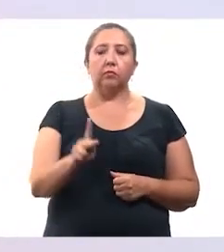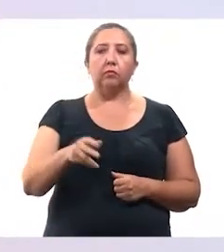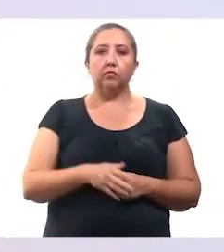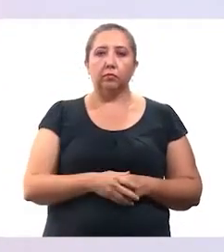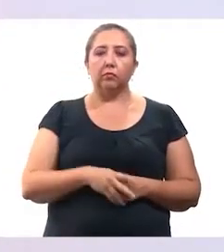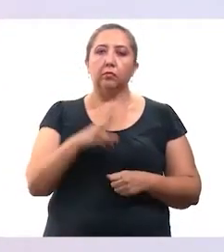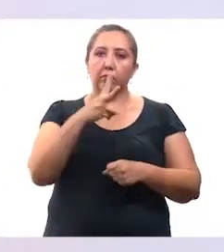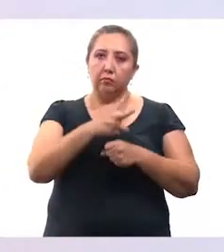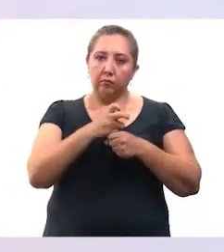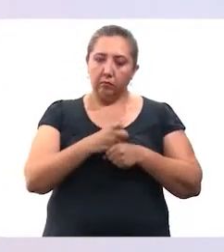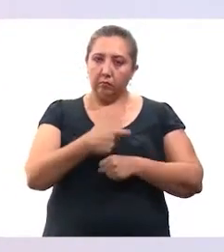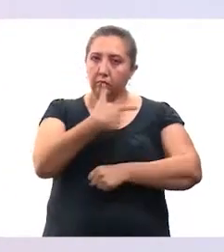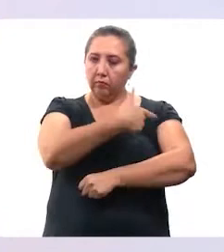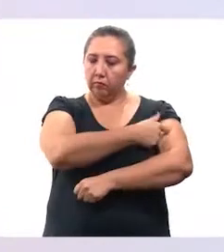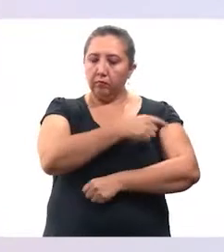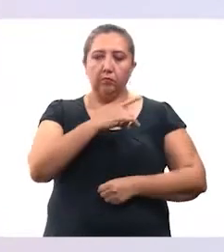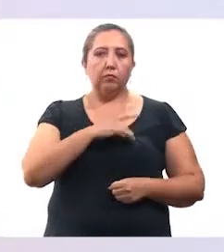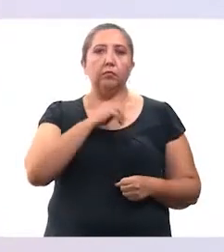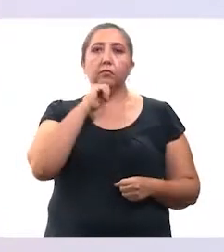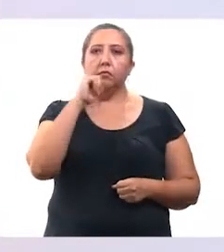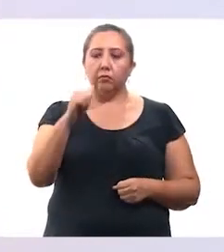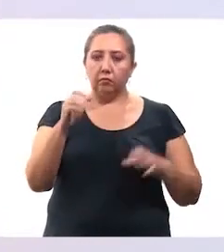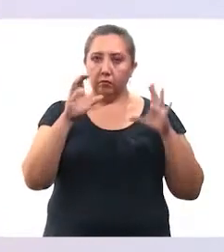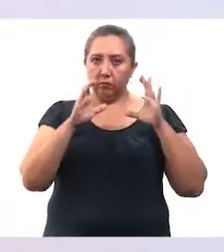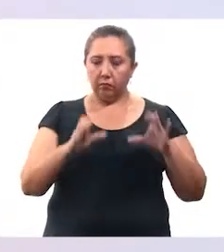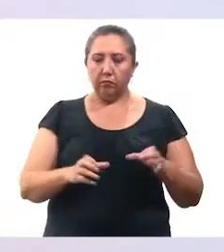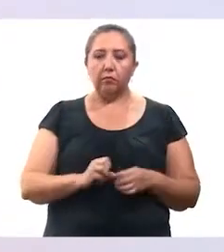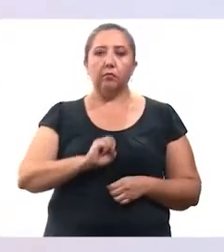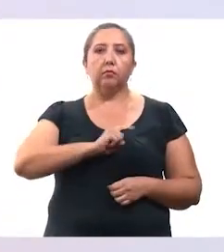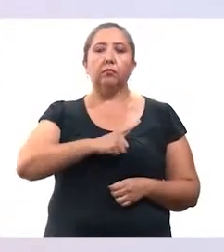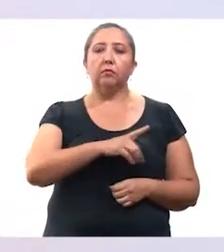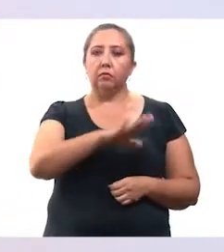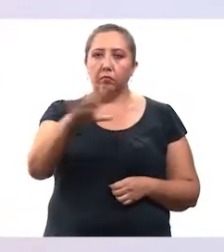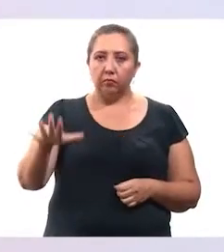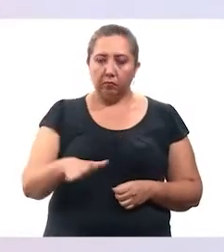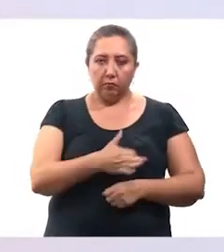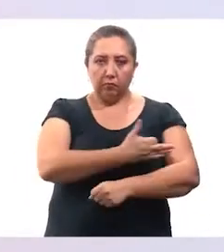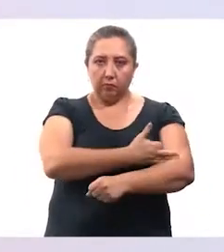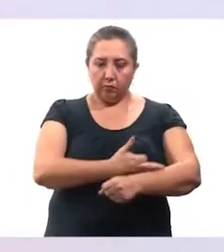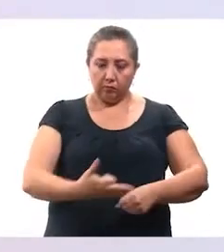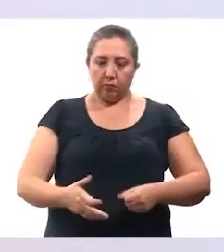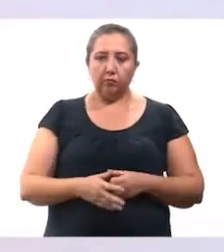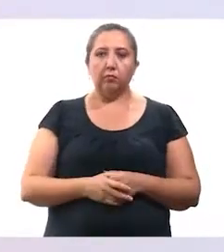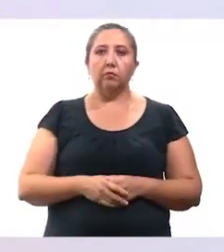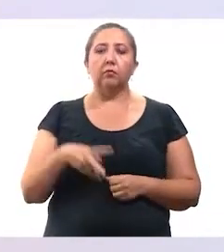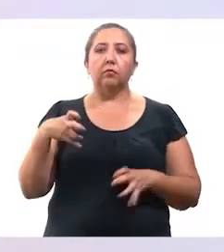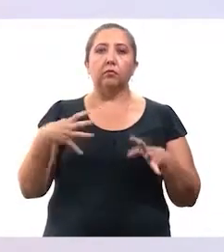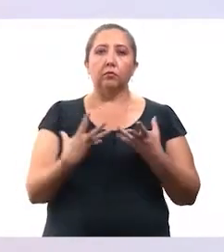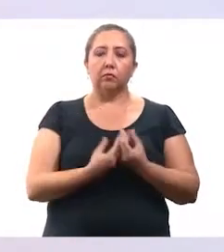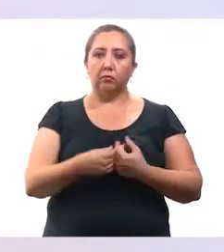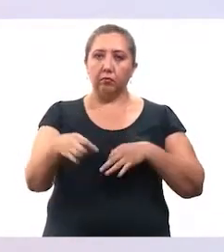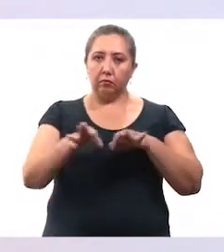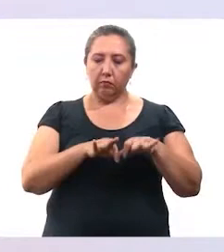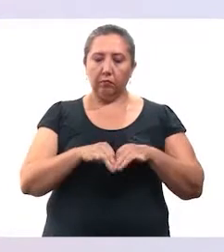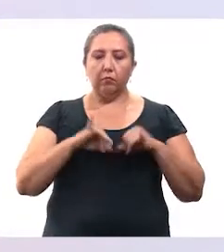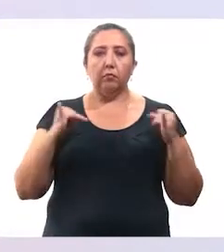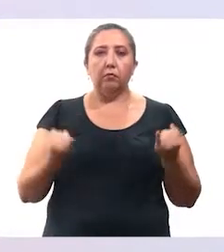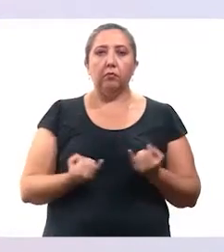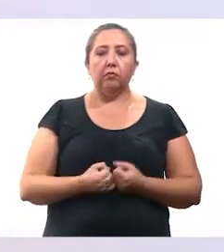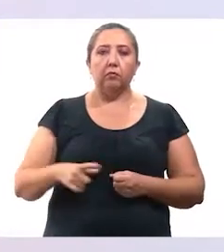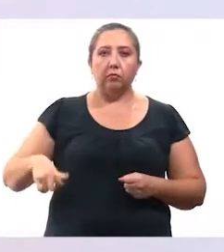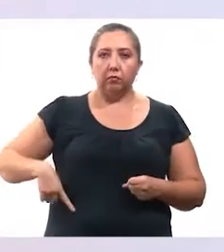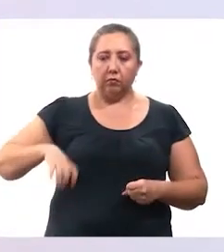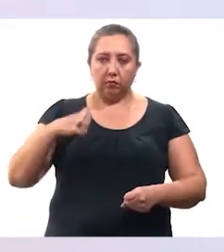bukaxulak, ukaamal, samsamali, tak begla yan 149 juntulul, kohano, kalano ti hospitalo, teal khalachili, 72 mil